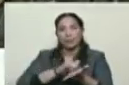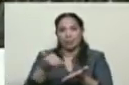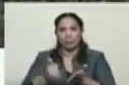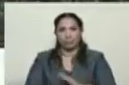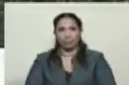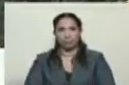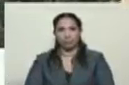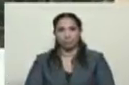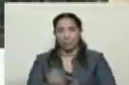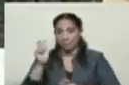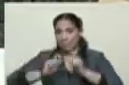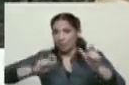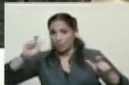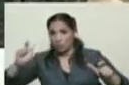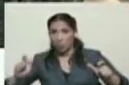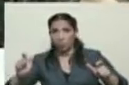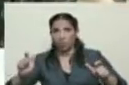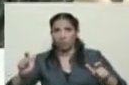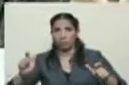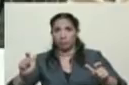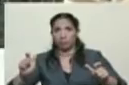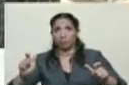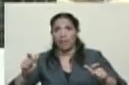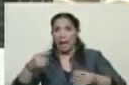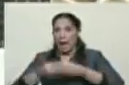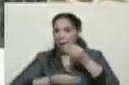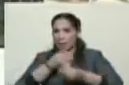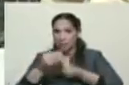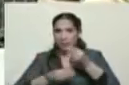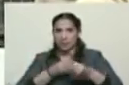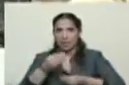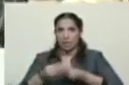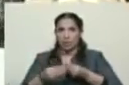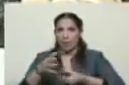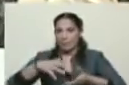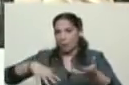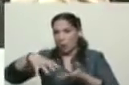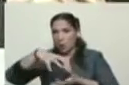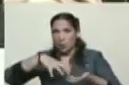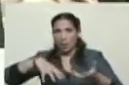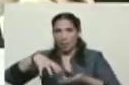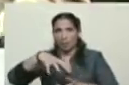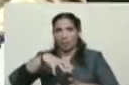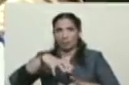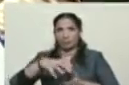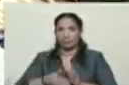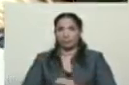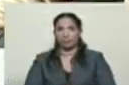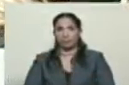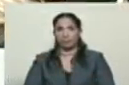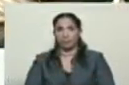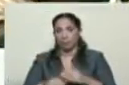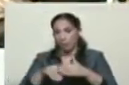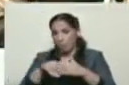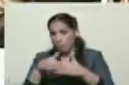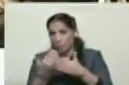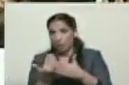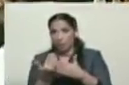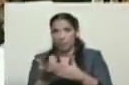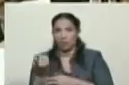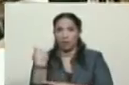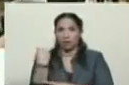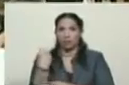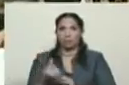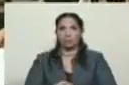las personas que estaban perpetrando los hechos irregulares, los hechos de la madrugada de